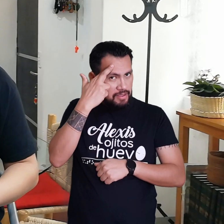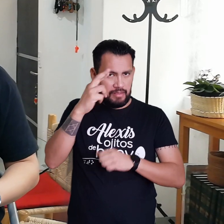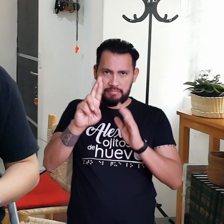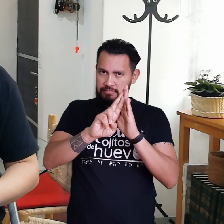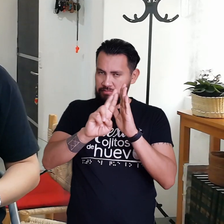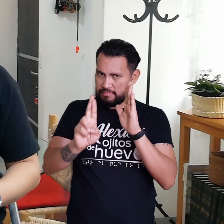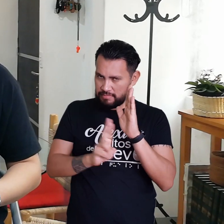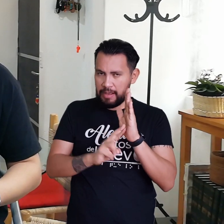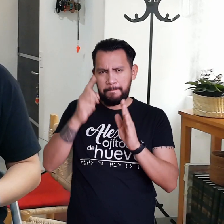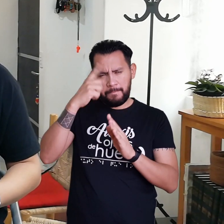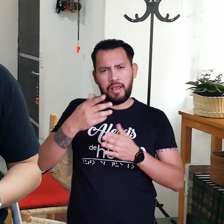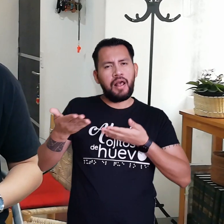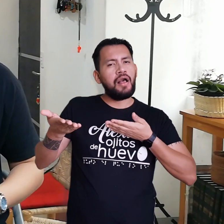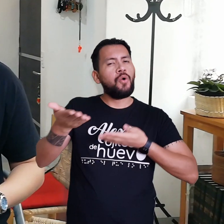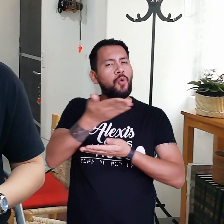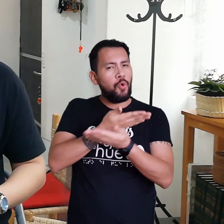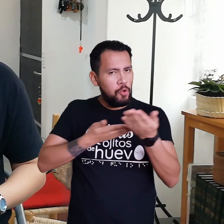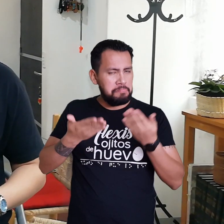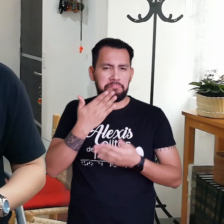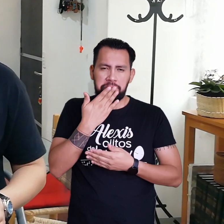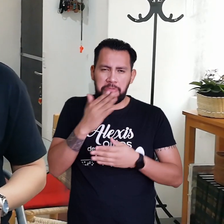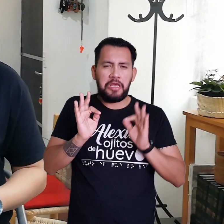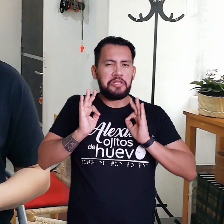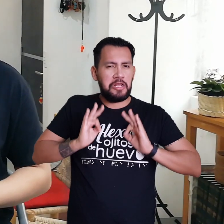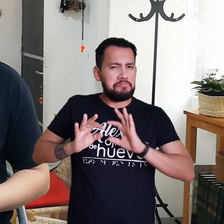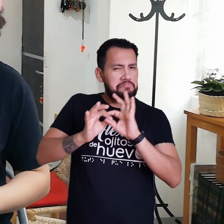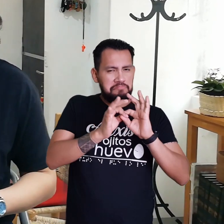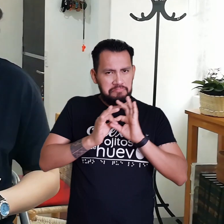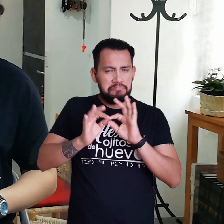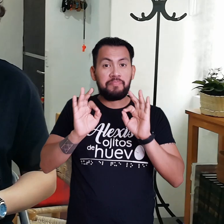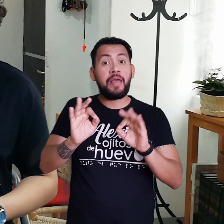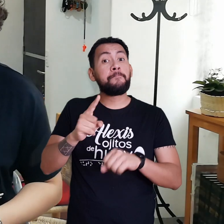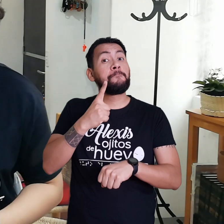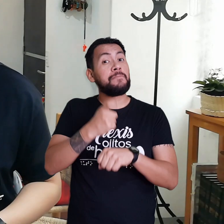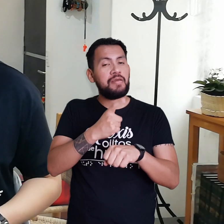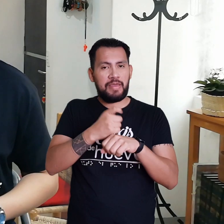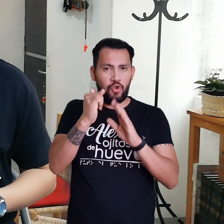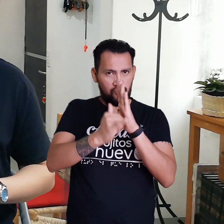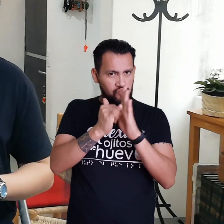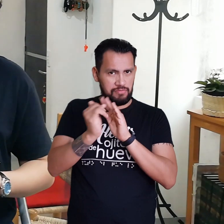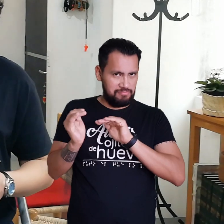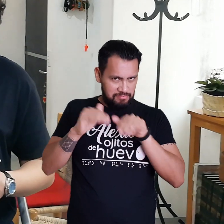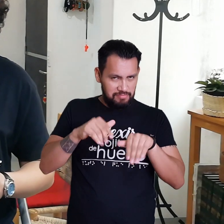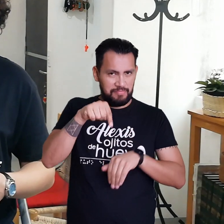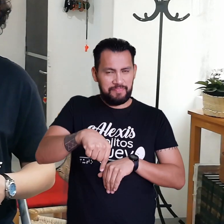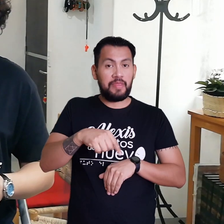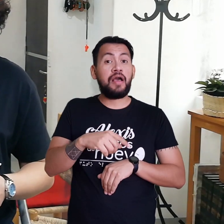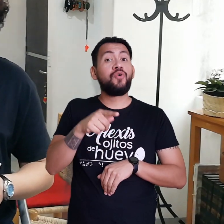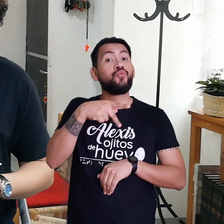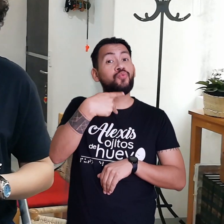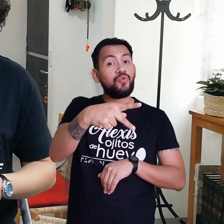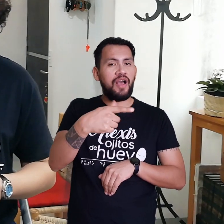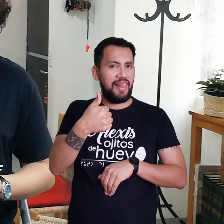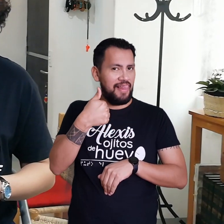lo tercero, compartir este video No les cuesta nada hijos de la chingada Ni es gratis, no es tanto pedo Ay, ay, ay, es que yo hago eso